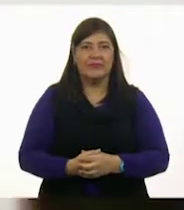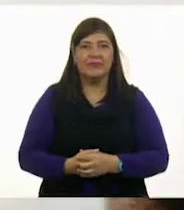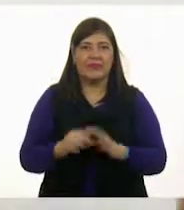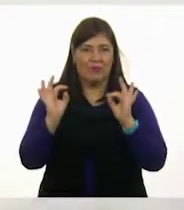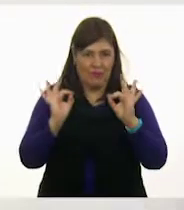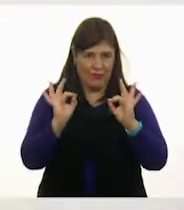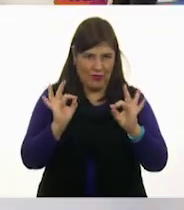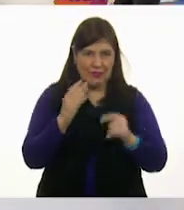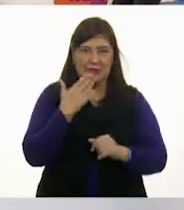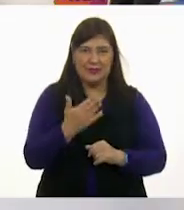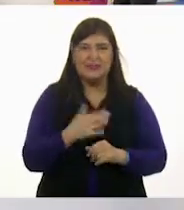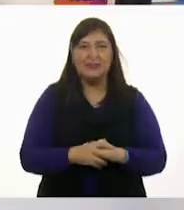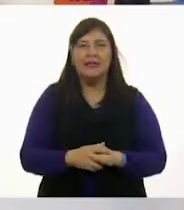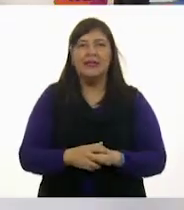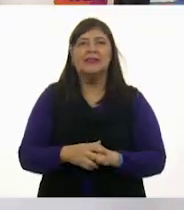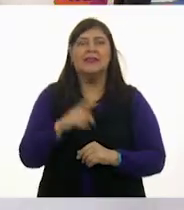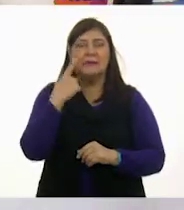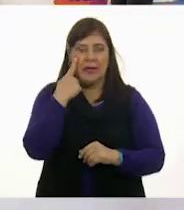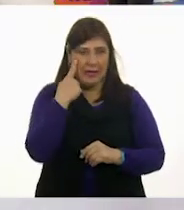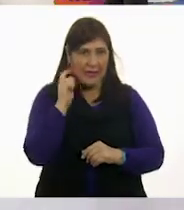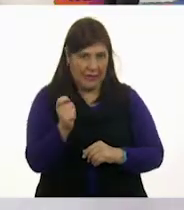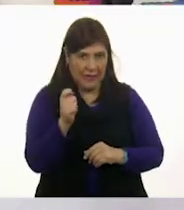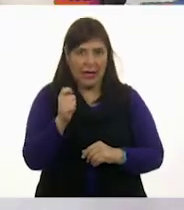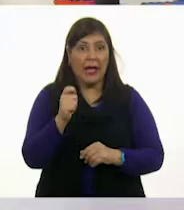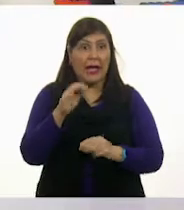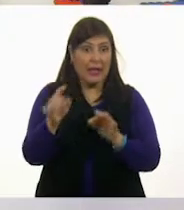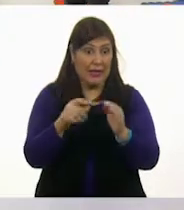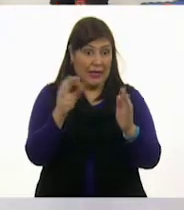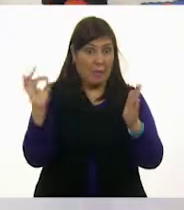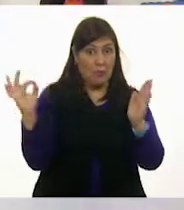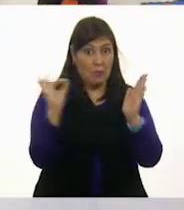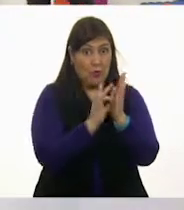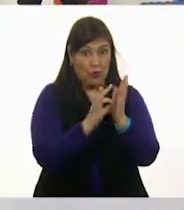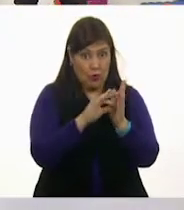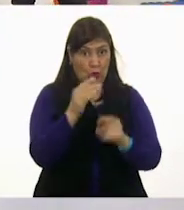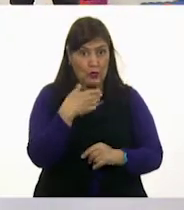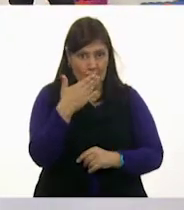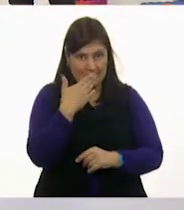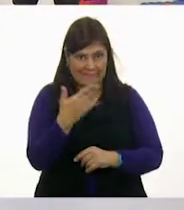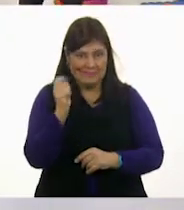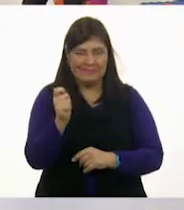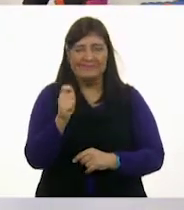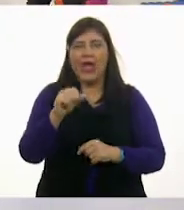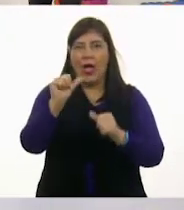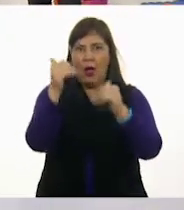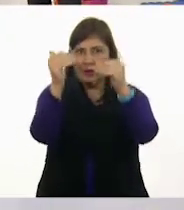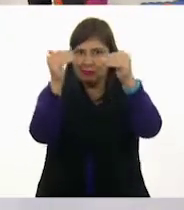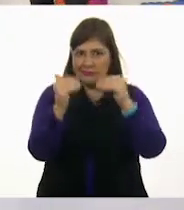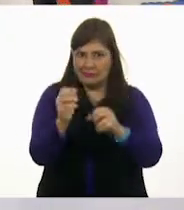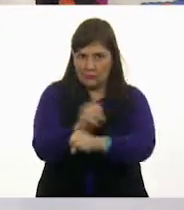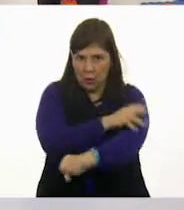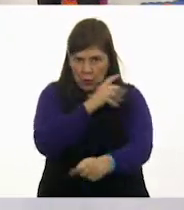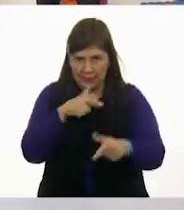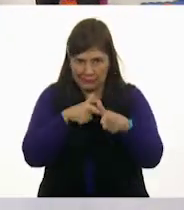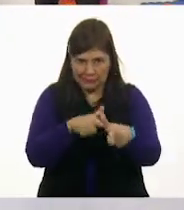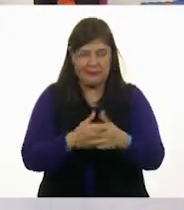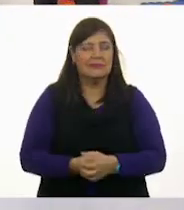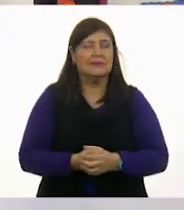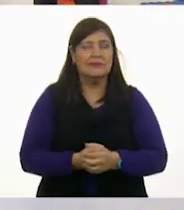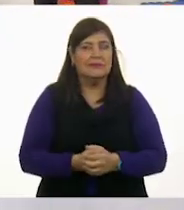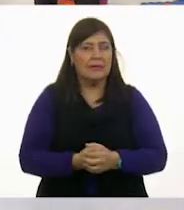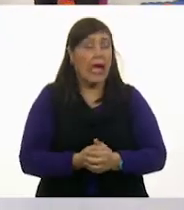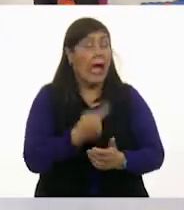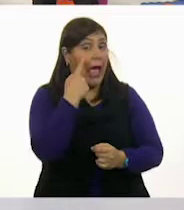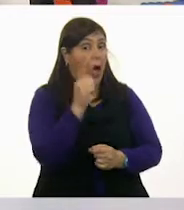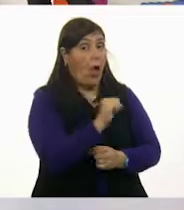Perfecto. Muy bien, Oscar. Excelente. Tienen un punto bueno. Ahora, vámonos con la siguiente emoción. Esta